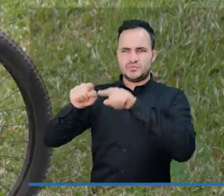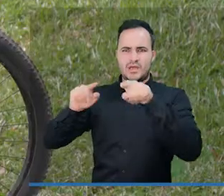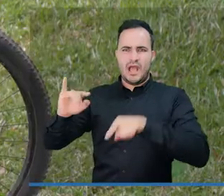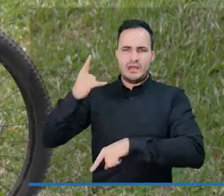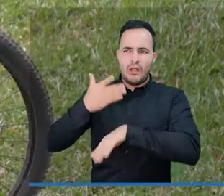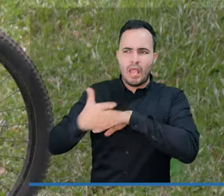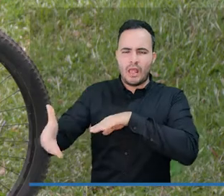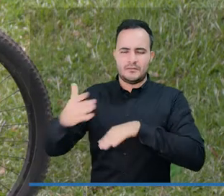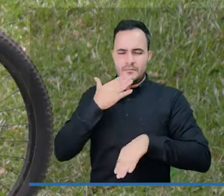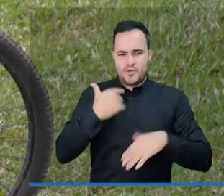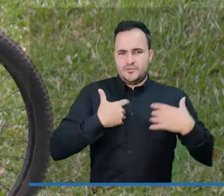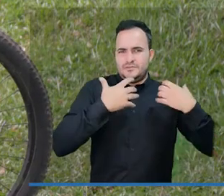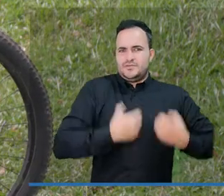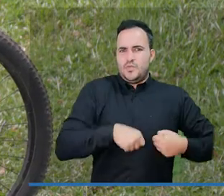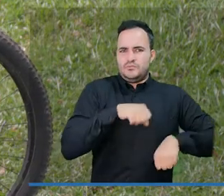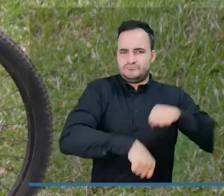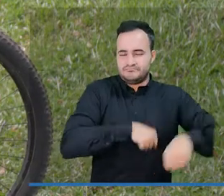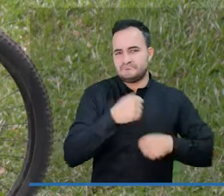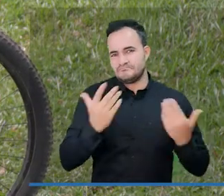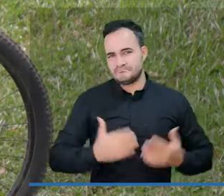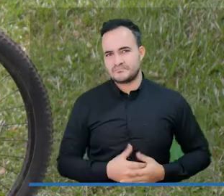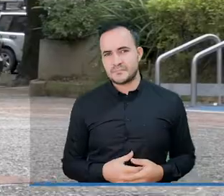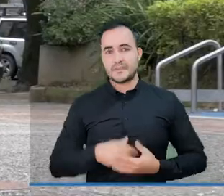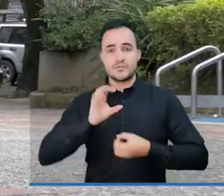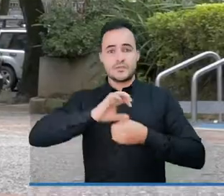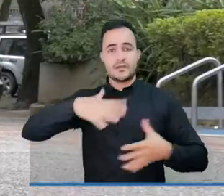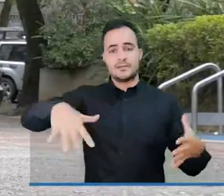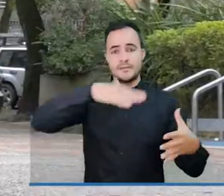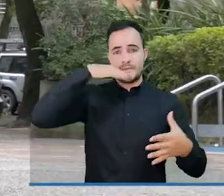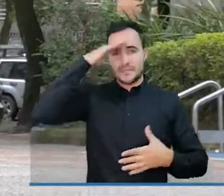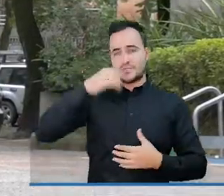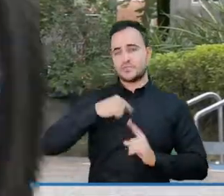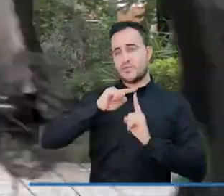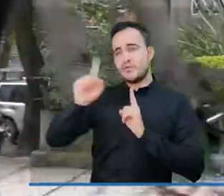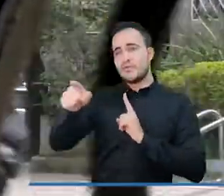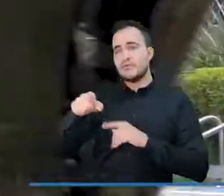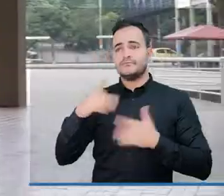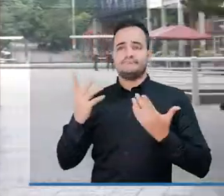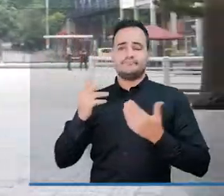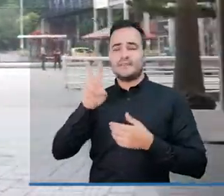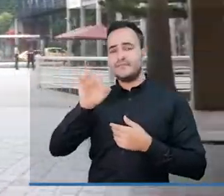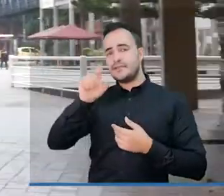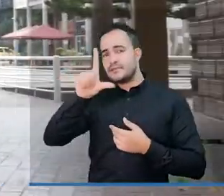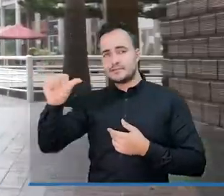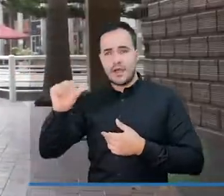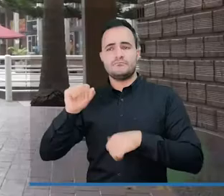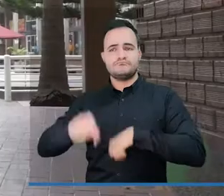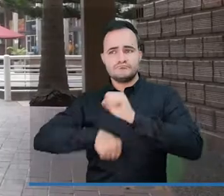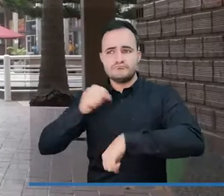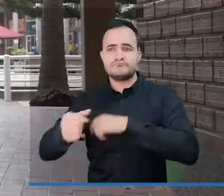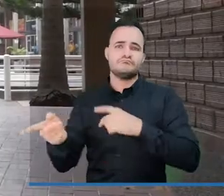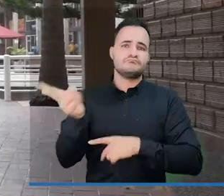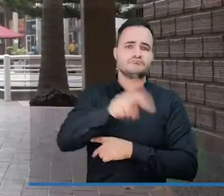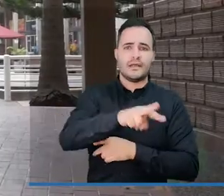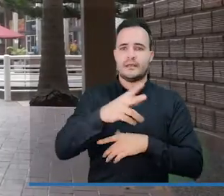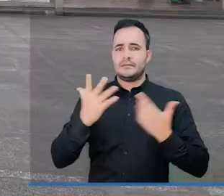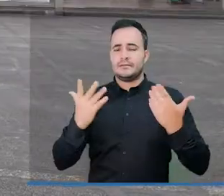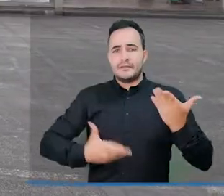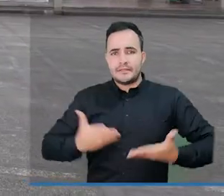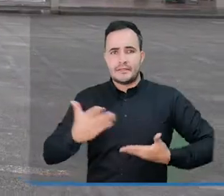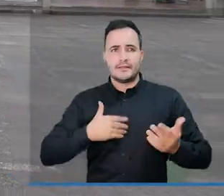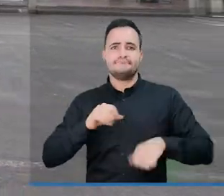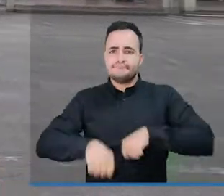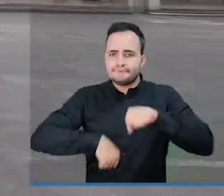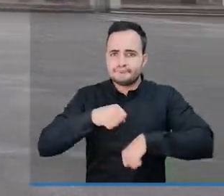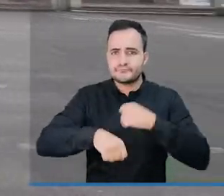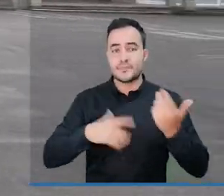Acá en la ciudad me transporto, voy a la villa, voy a la tienda, voy inclusive cuando tengo